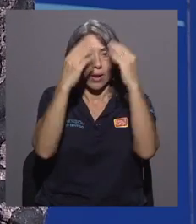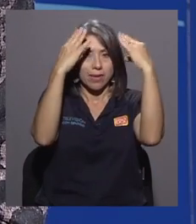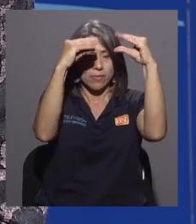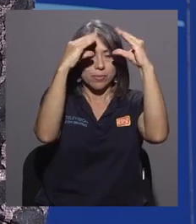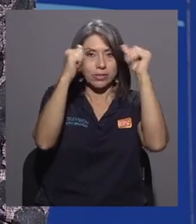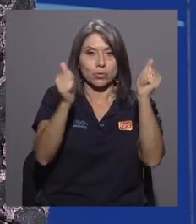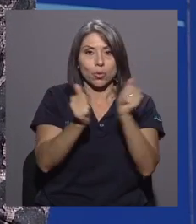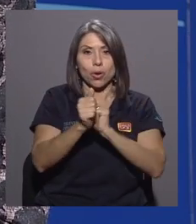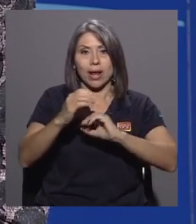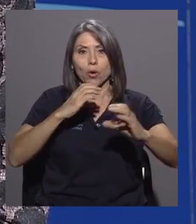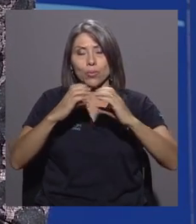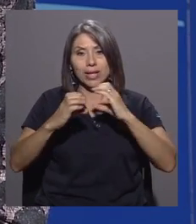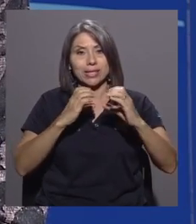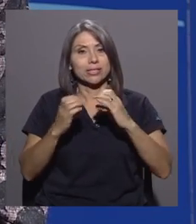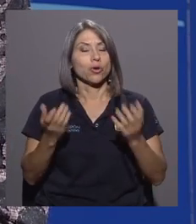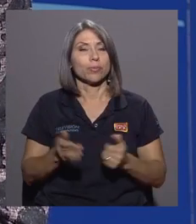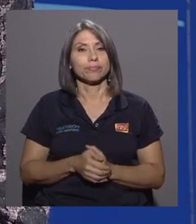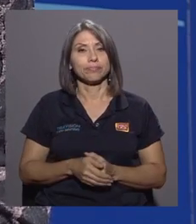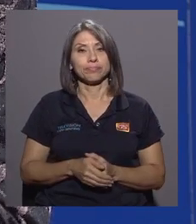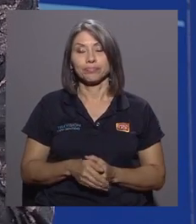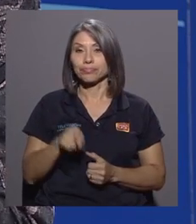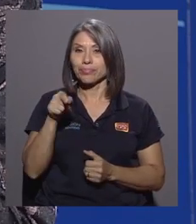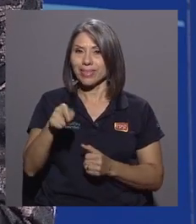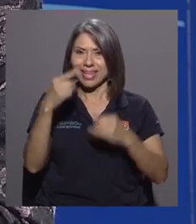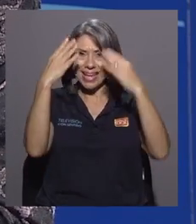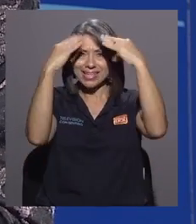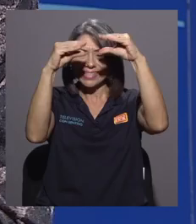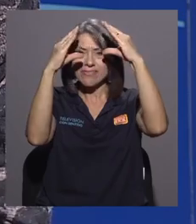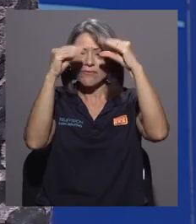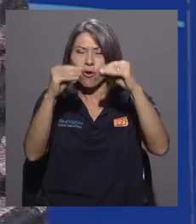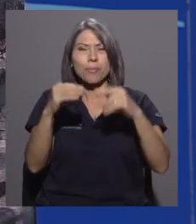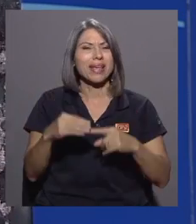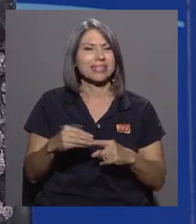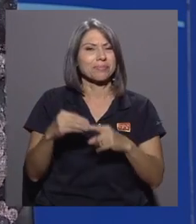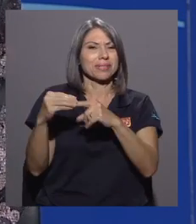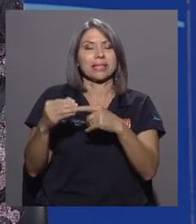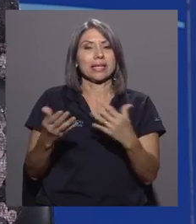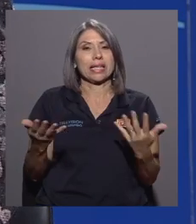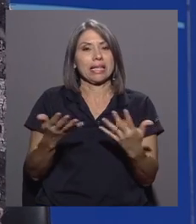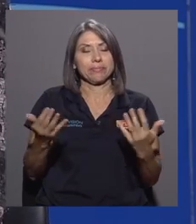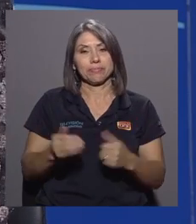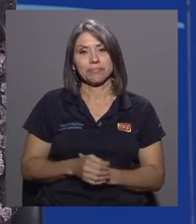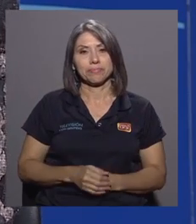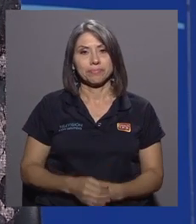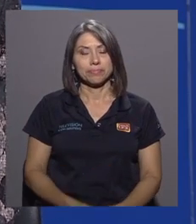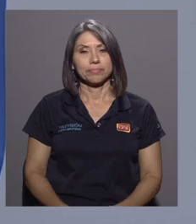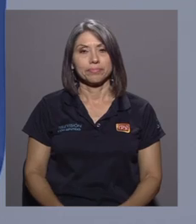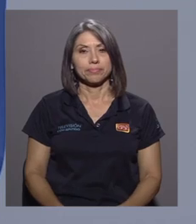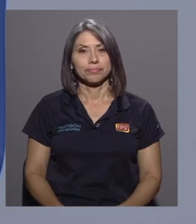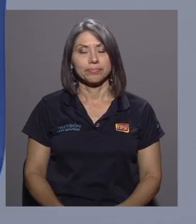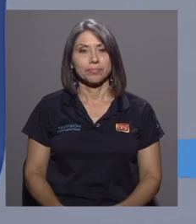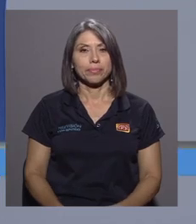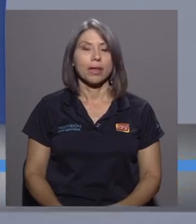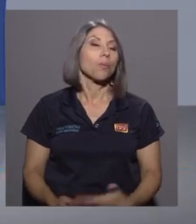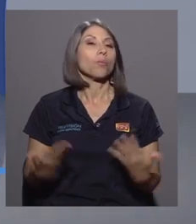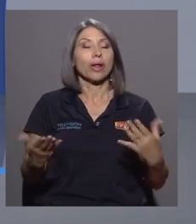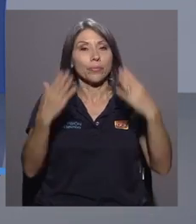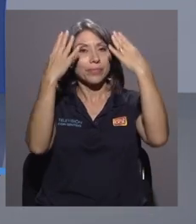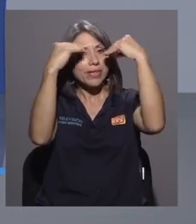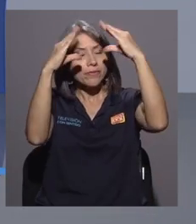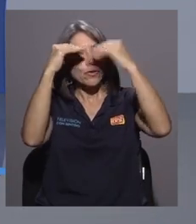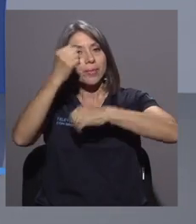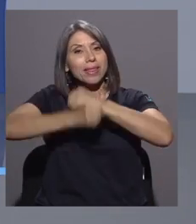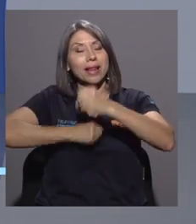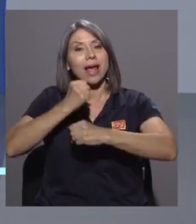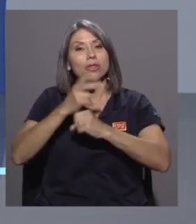la comunicación. Este informe, ¿qué destacarías en particular de este informe del 2019? Bueno, el informe del 2019